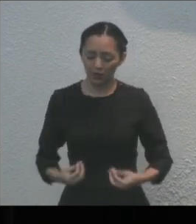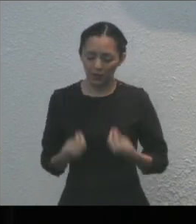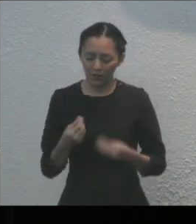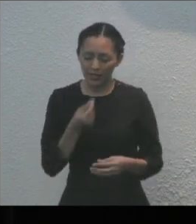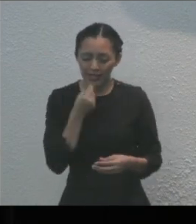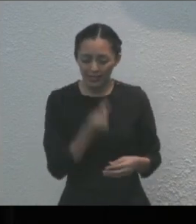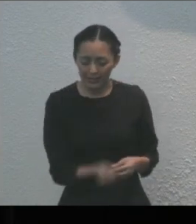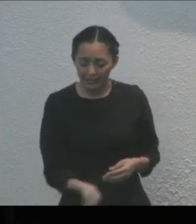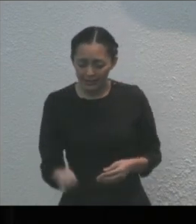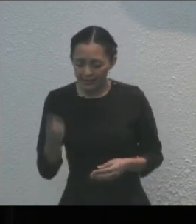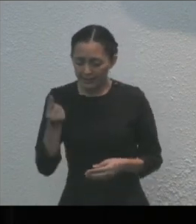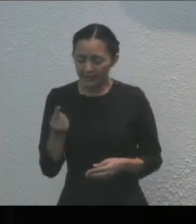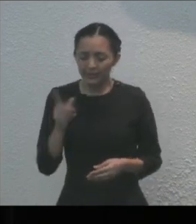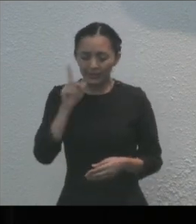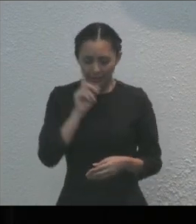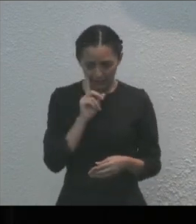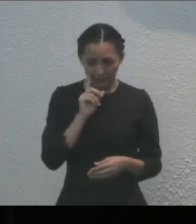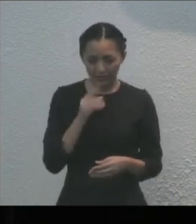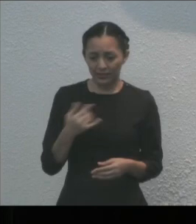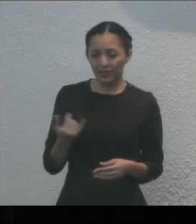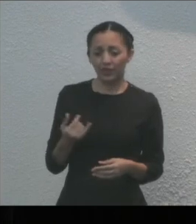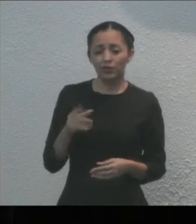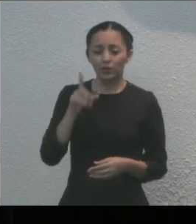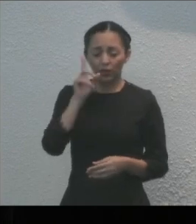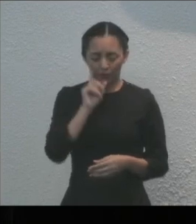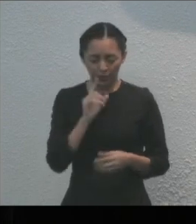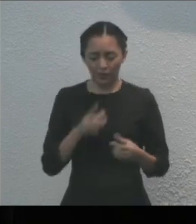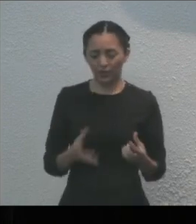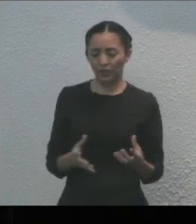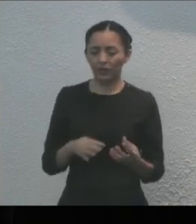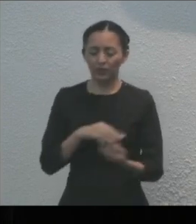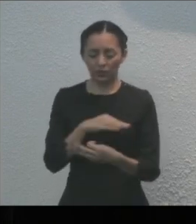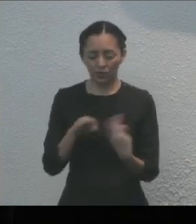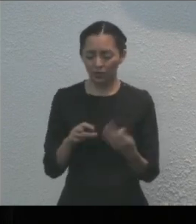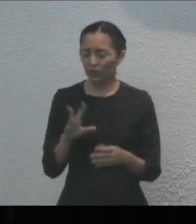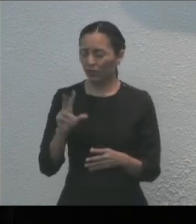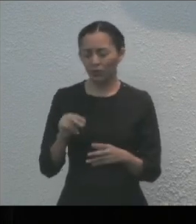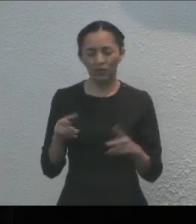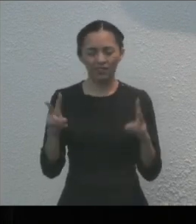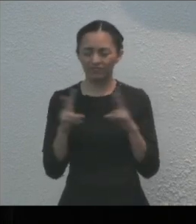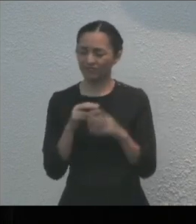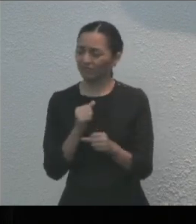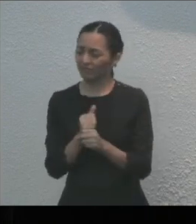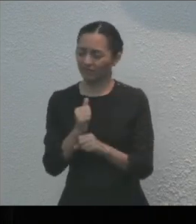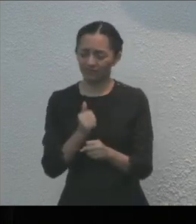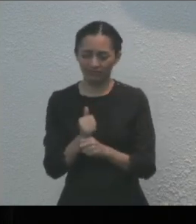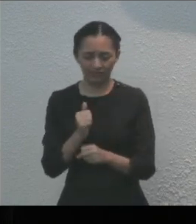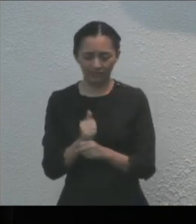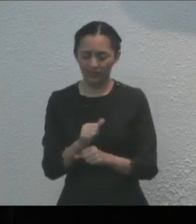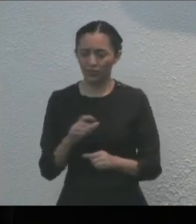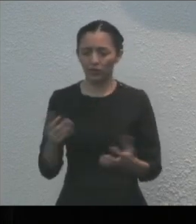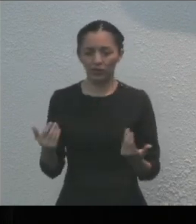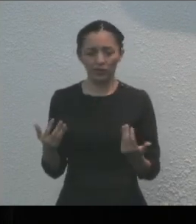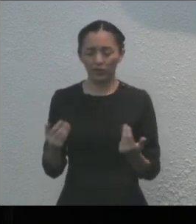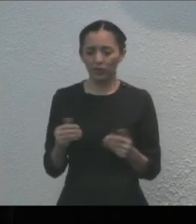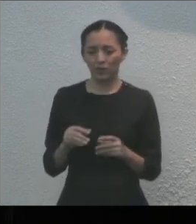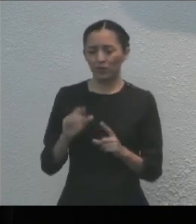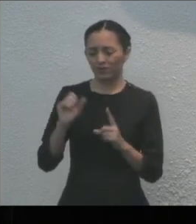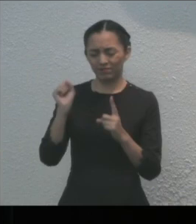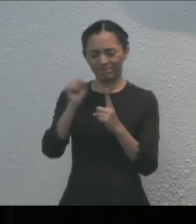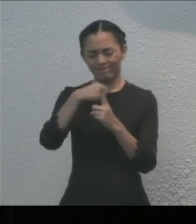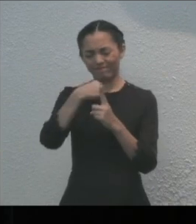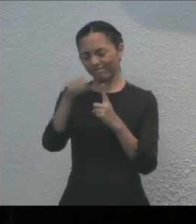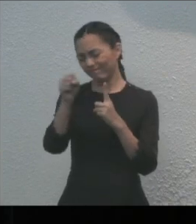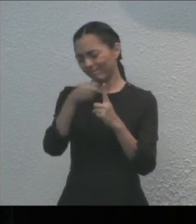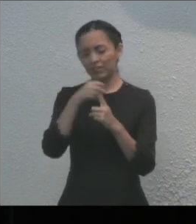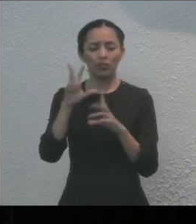es un día para decir al mundo necesitamos no más violencia, necesitamos paridad total, necesitamos